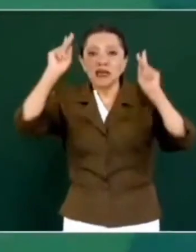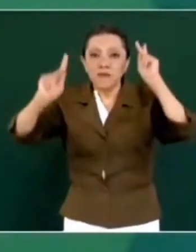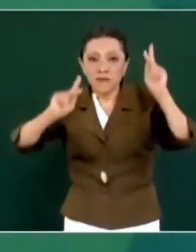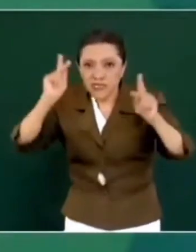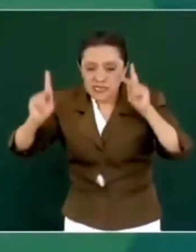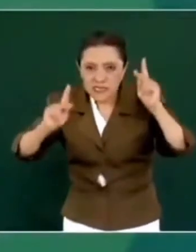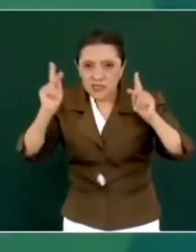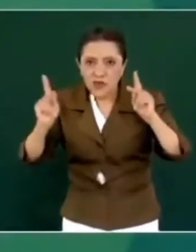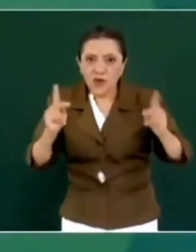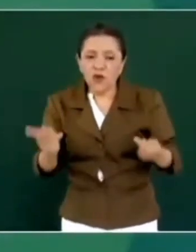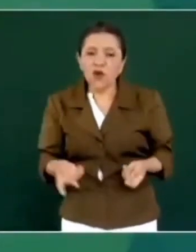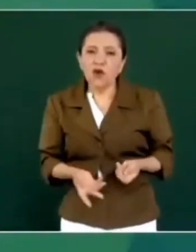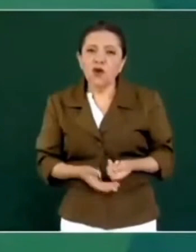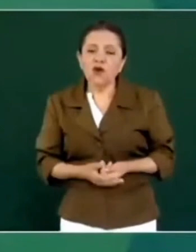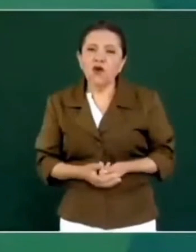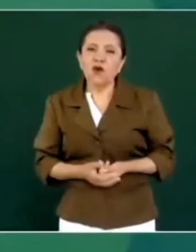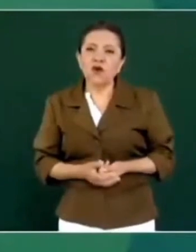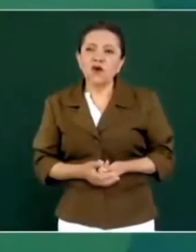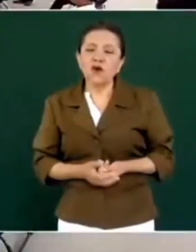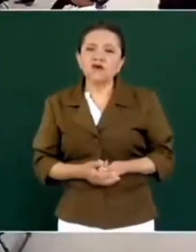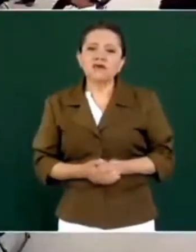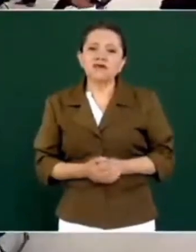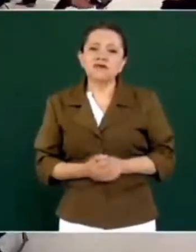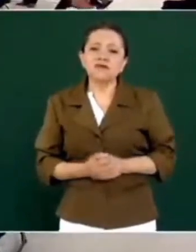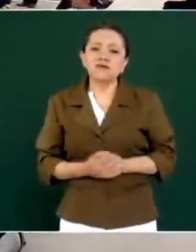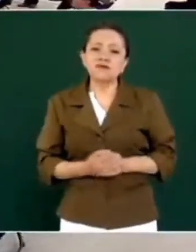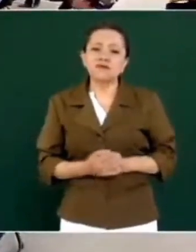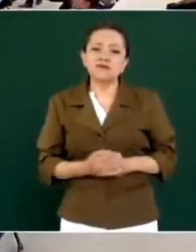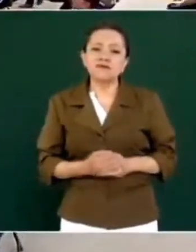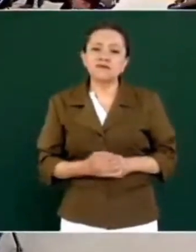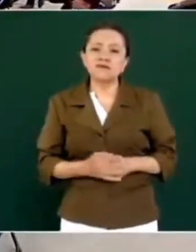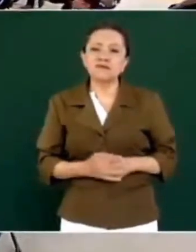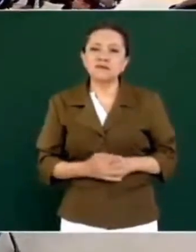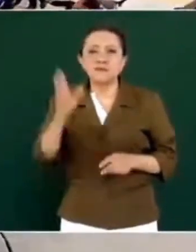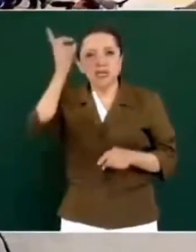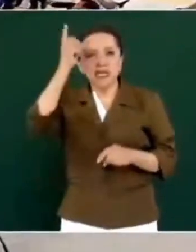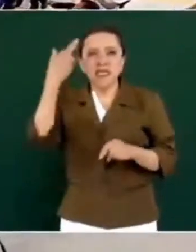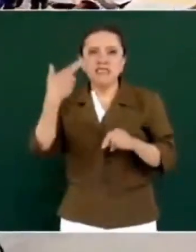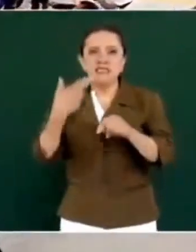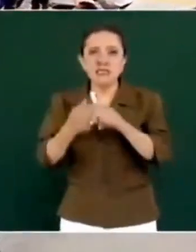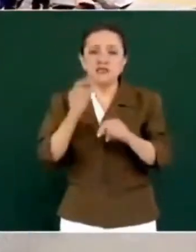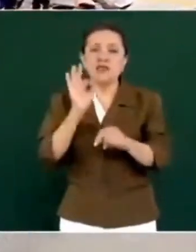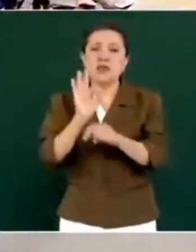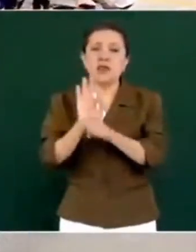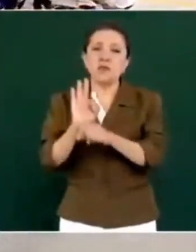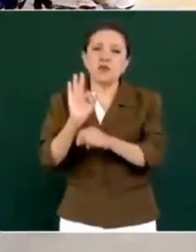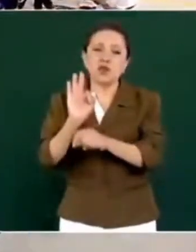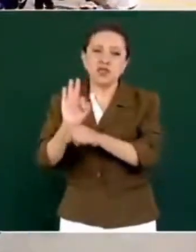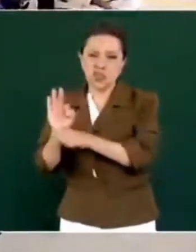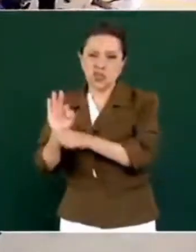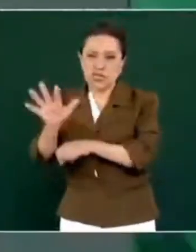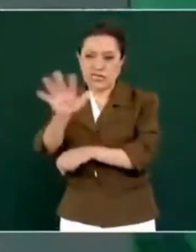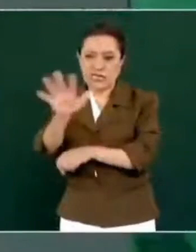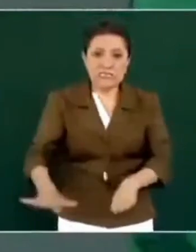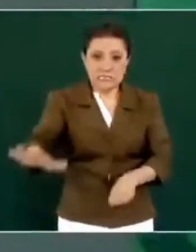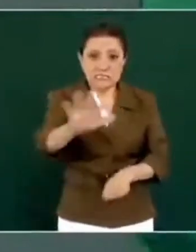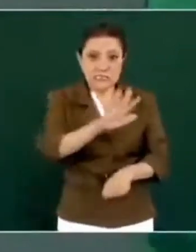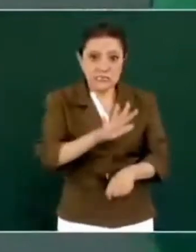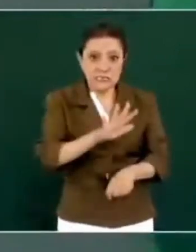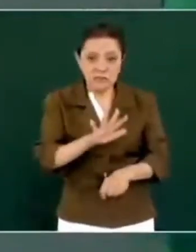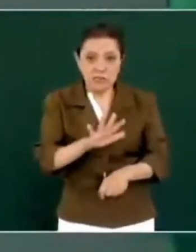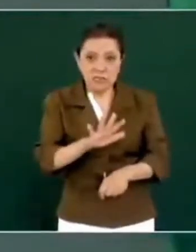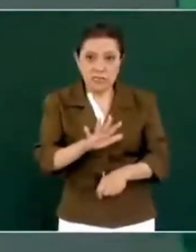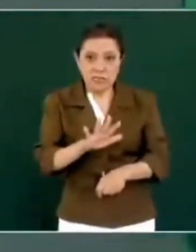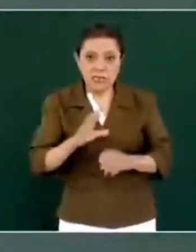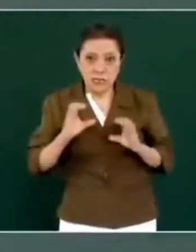de gira eh la directora de protección civil entonces pero de todas